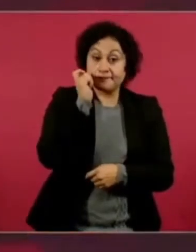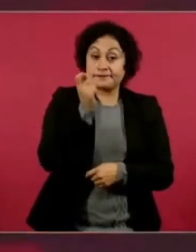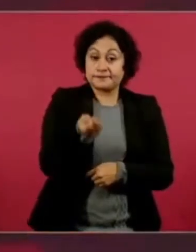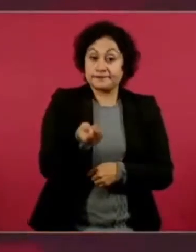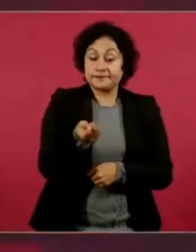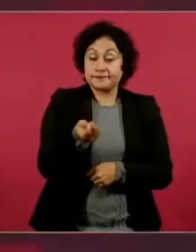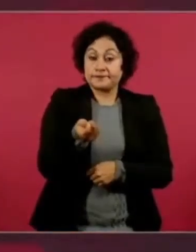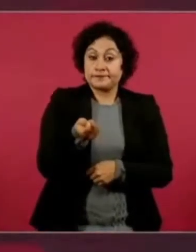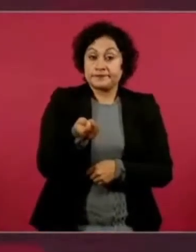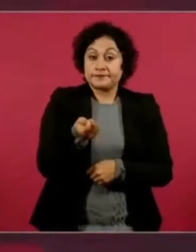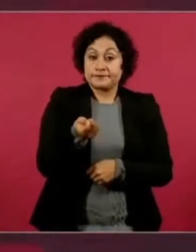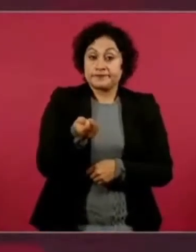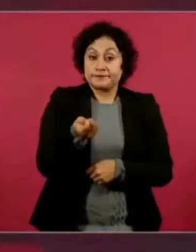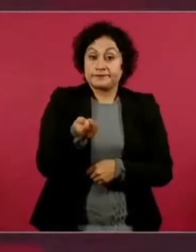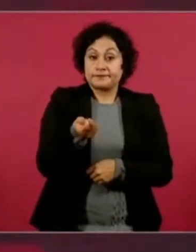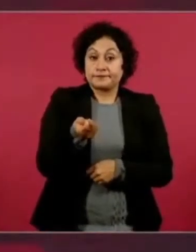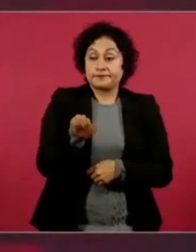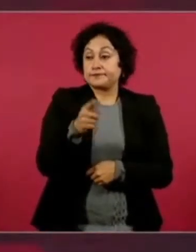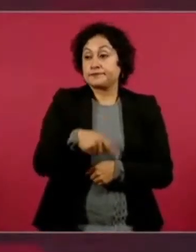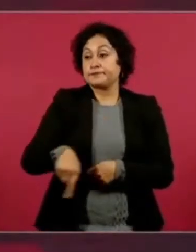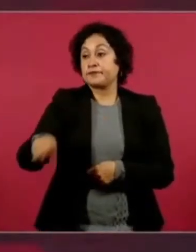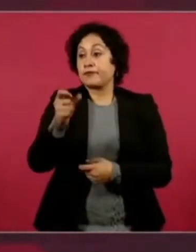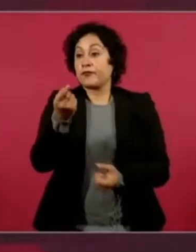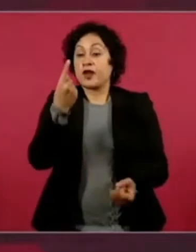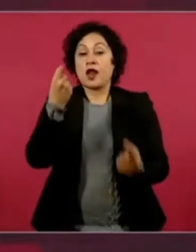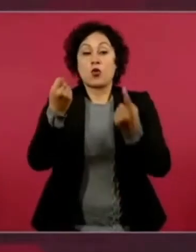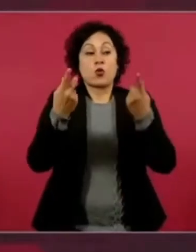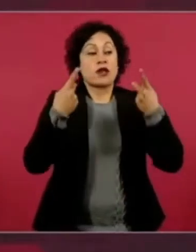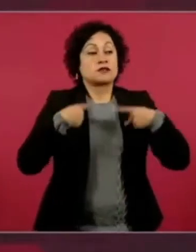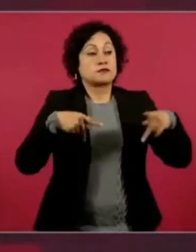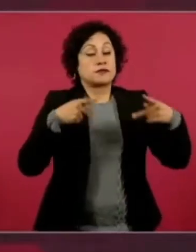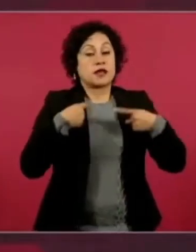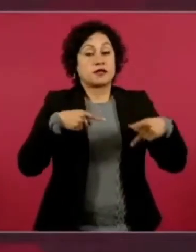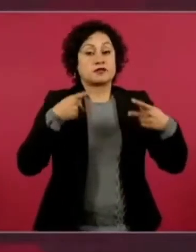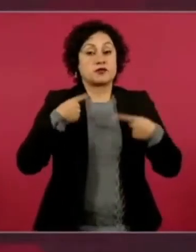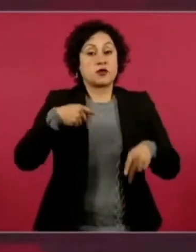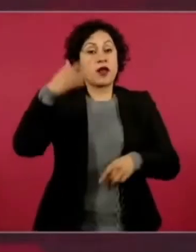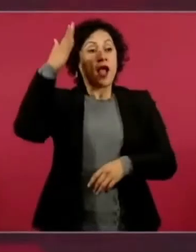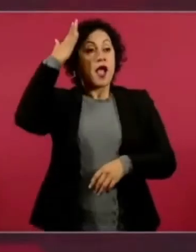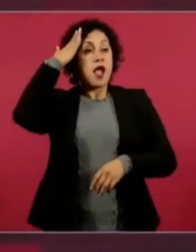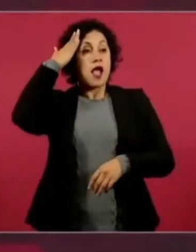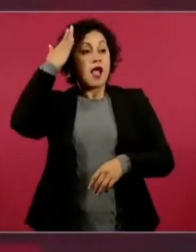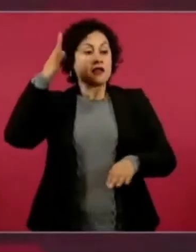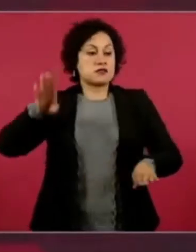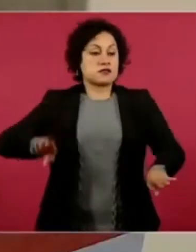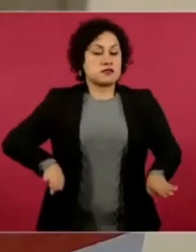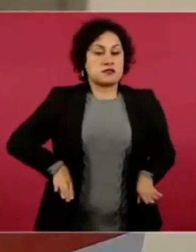nylon, corruptos,